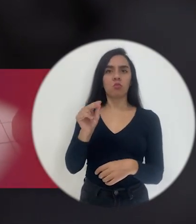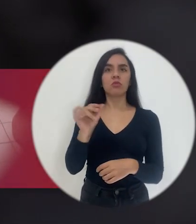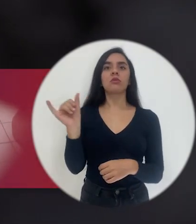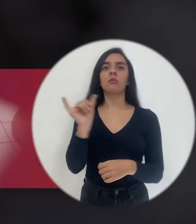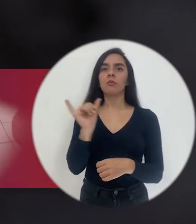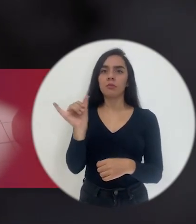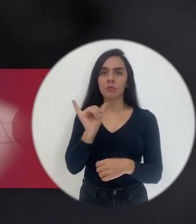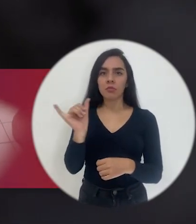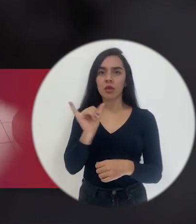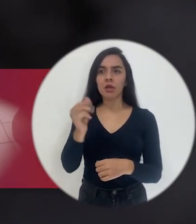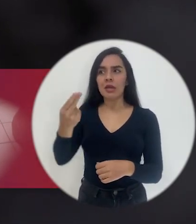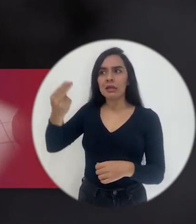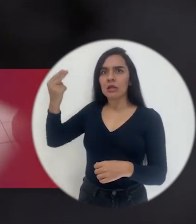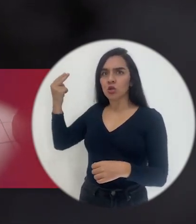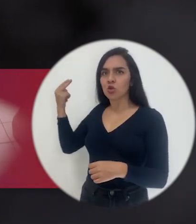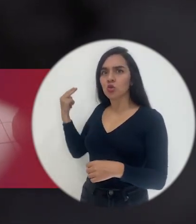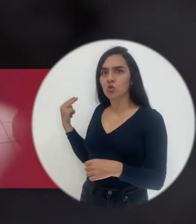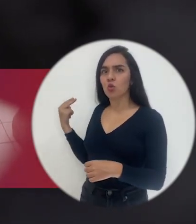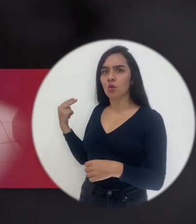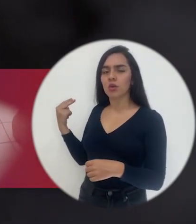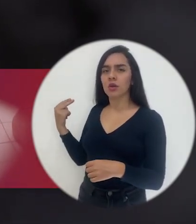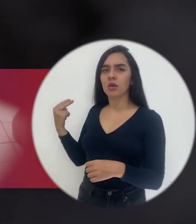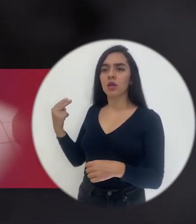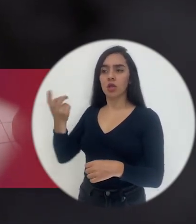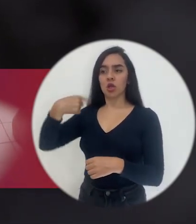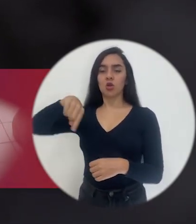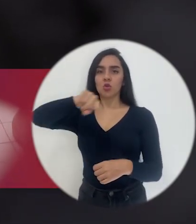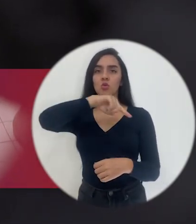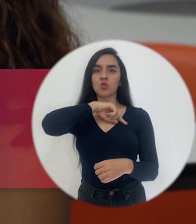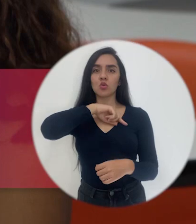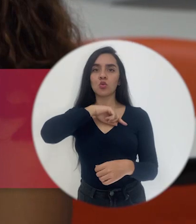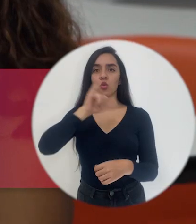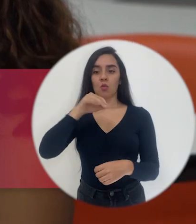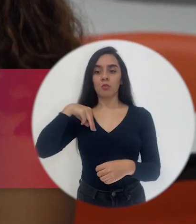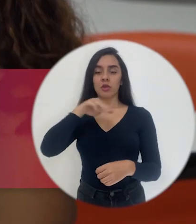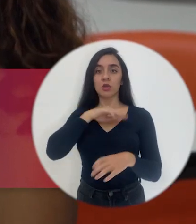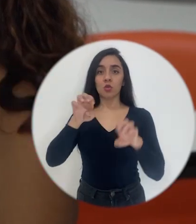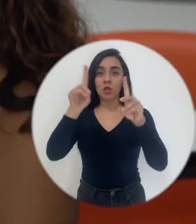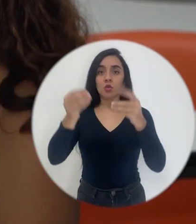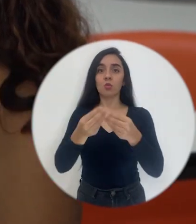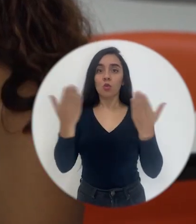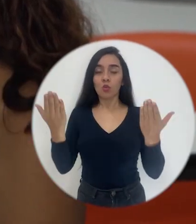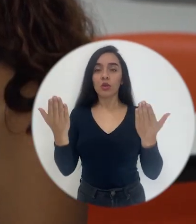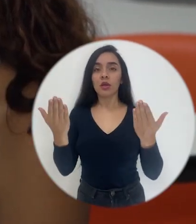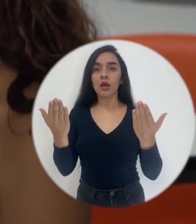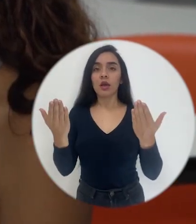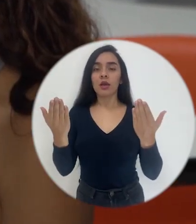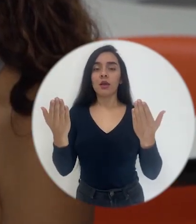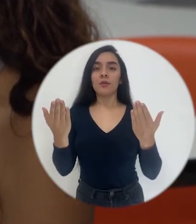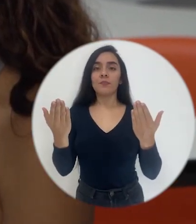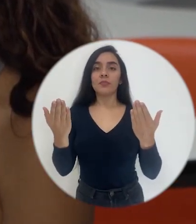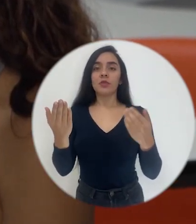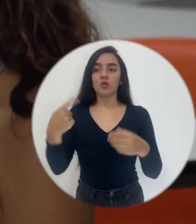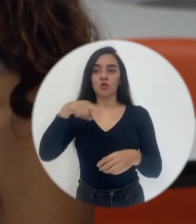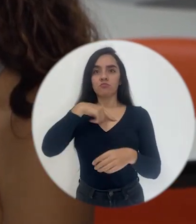históricamente. Y nosotros, como Ministerio de Educación Pública, pues,